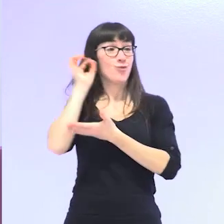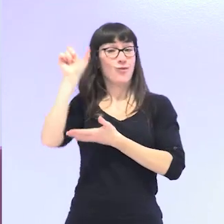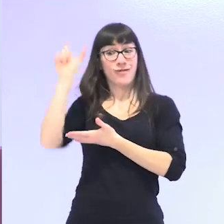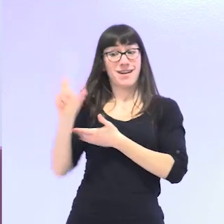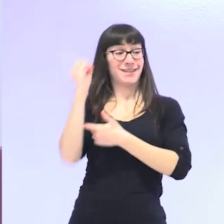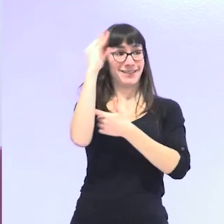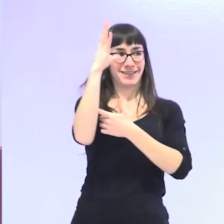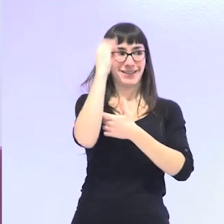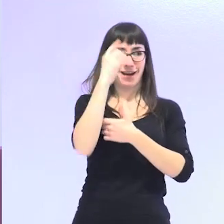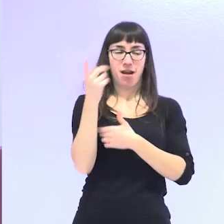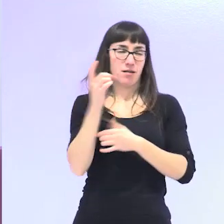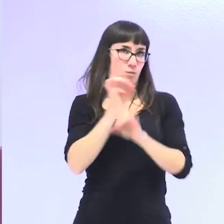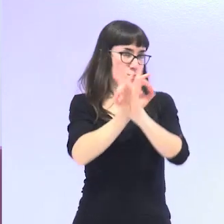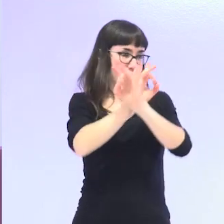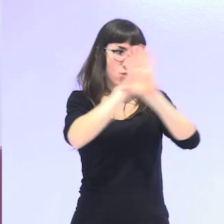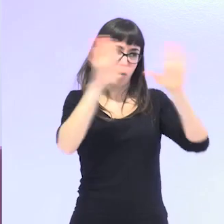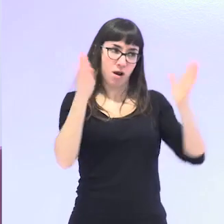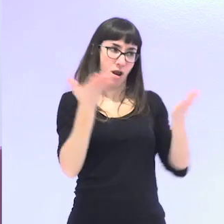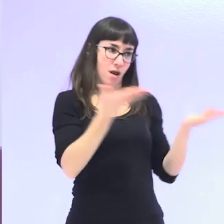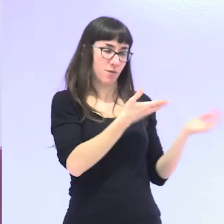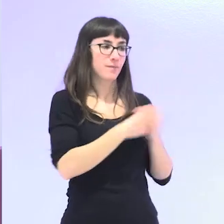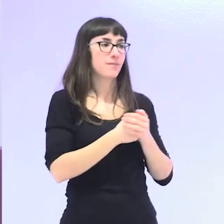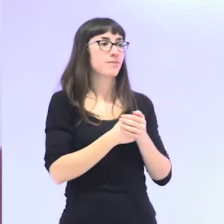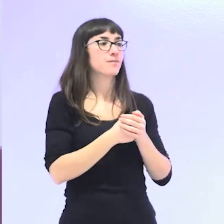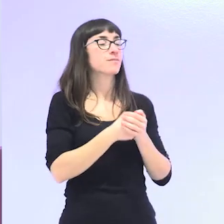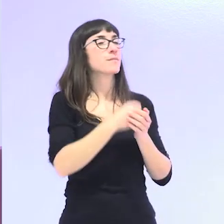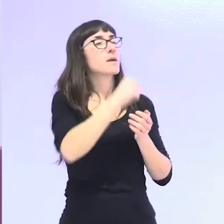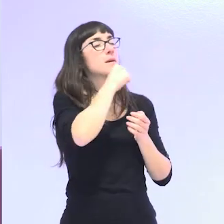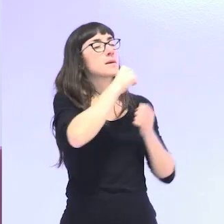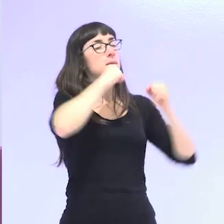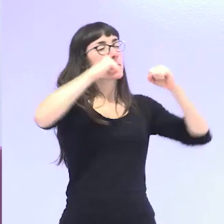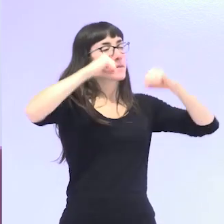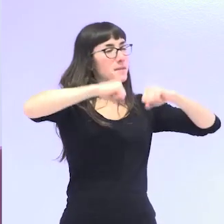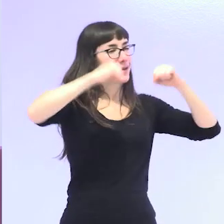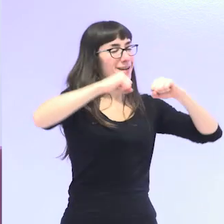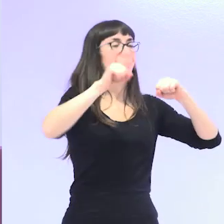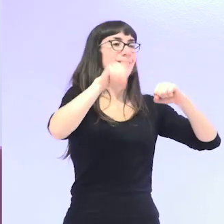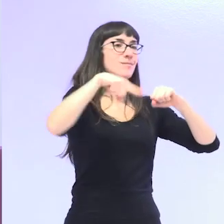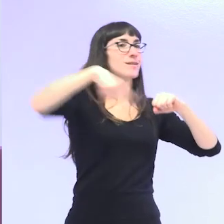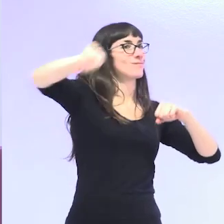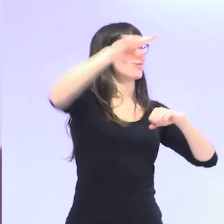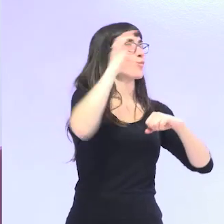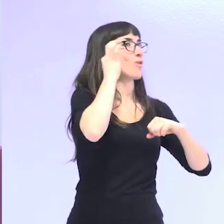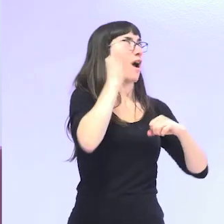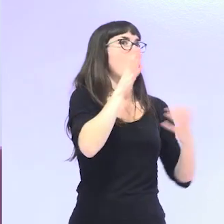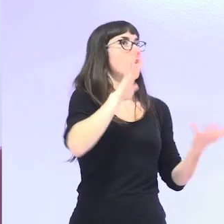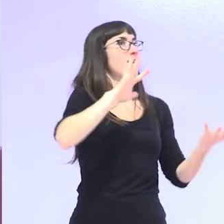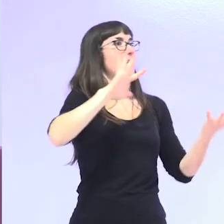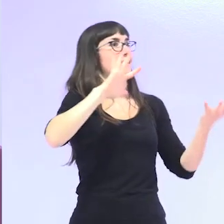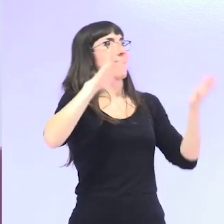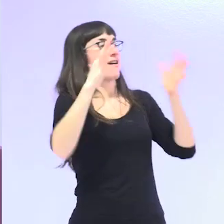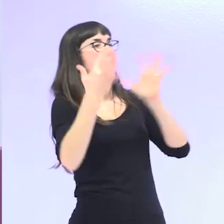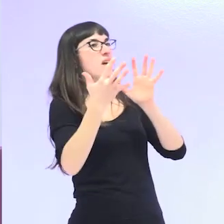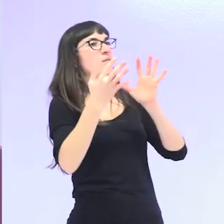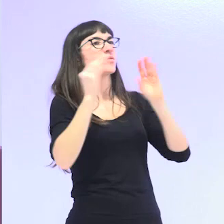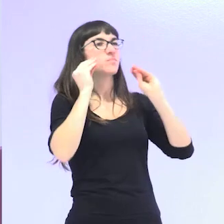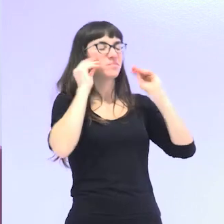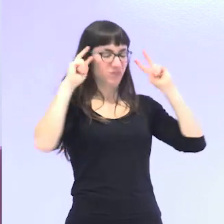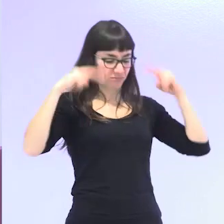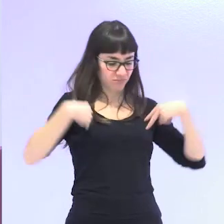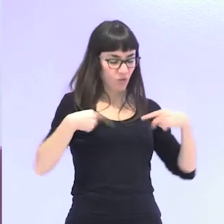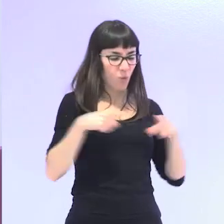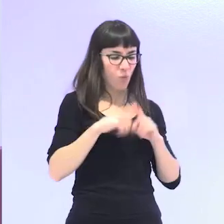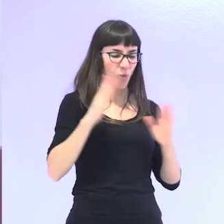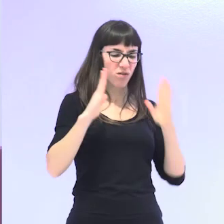un fiel exponente de ello. También la vejez está cambiando para muchas mujeres y, lejos de suponer una etapa de extrema